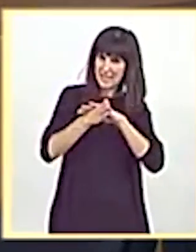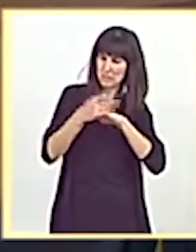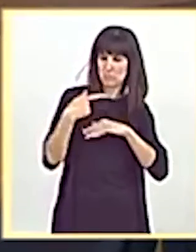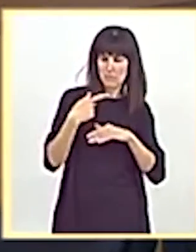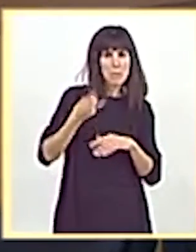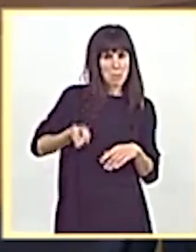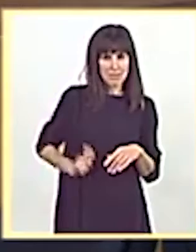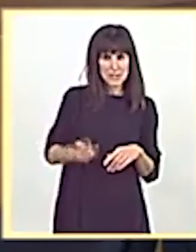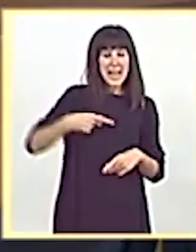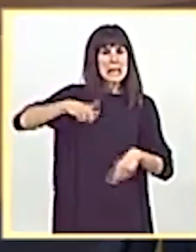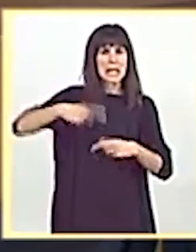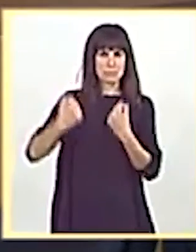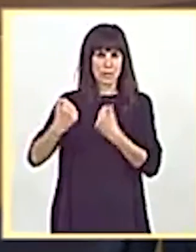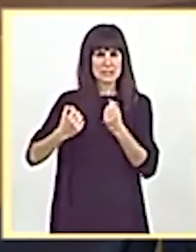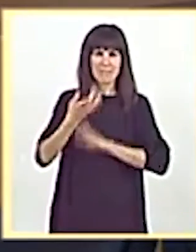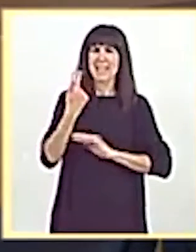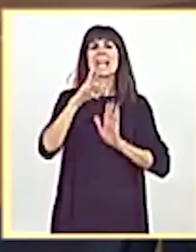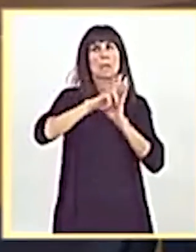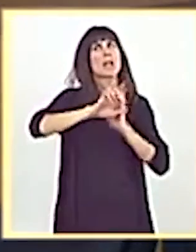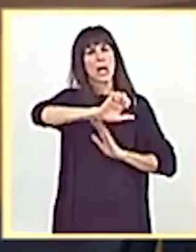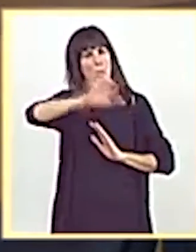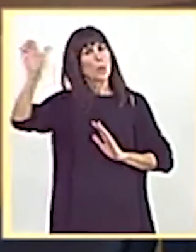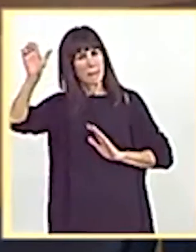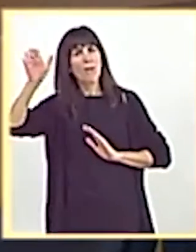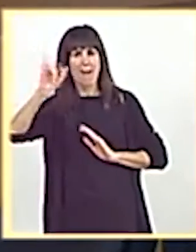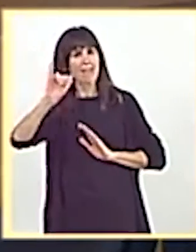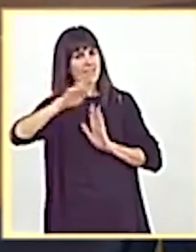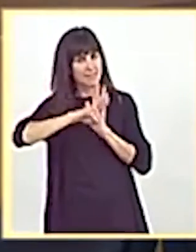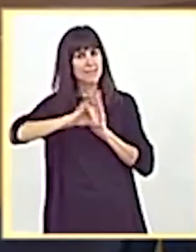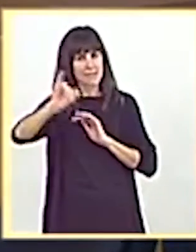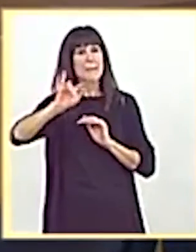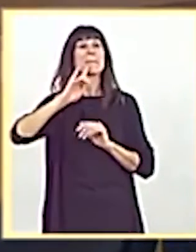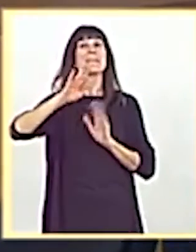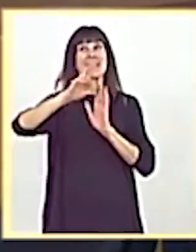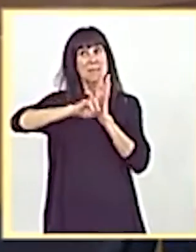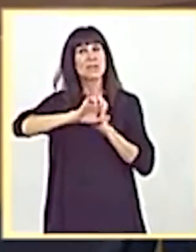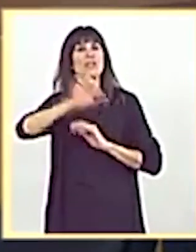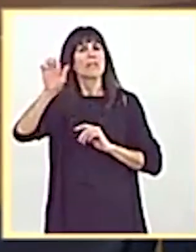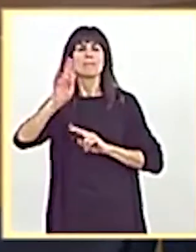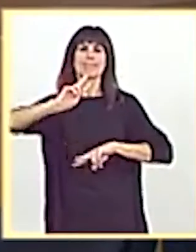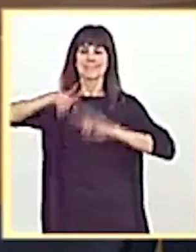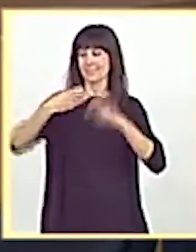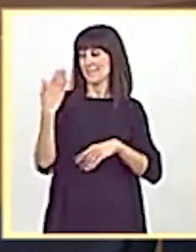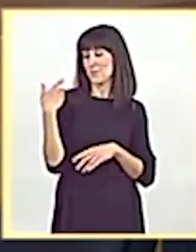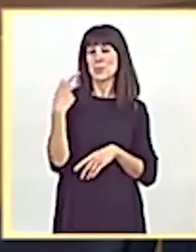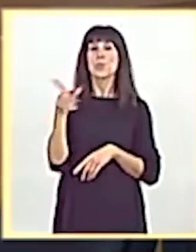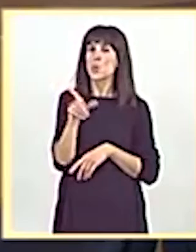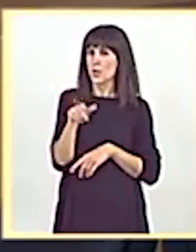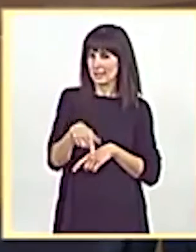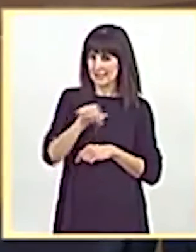están previstas en un reglamento europeo. Y este reglamento se modificó en julio de este año,